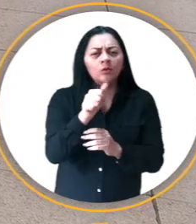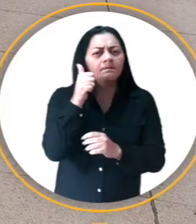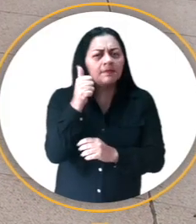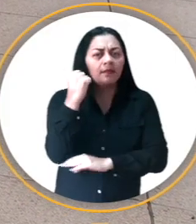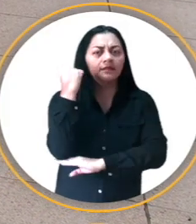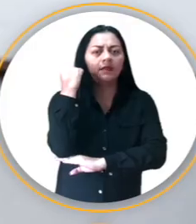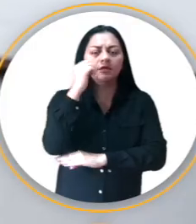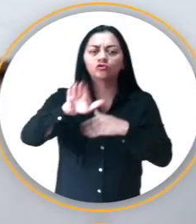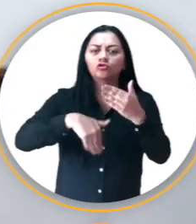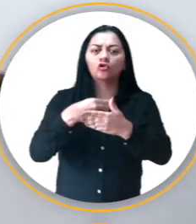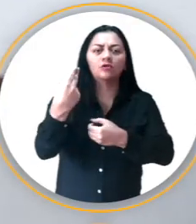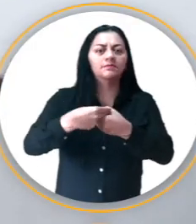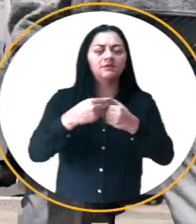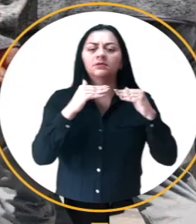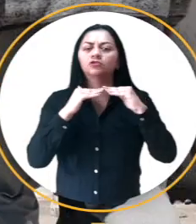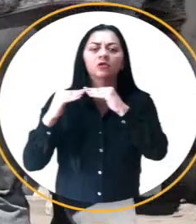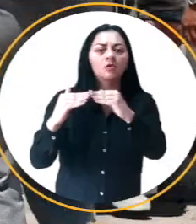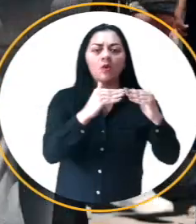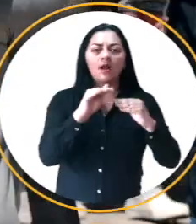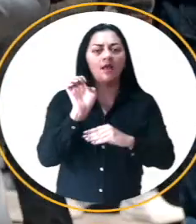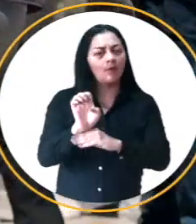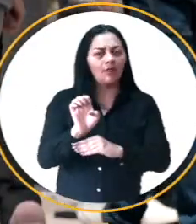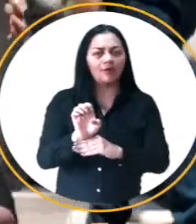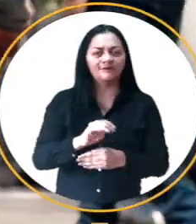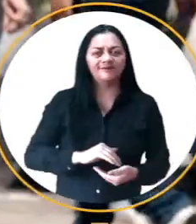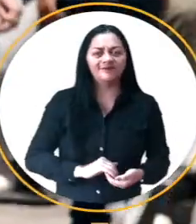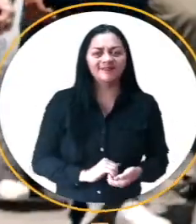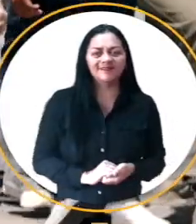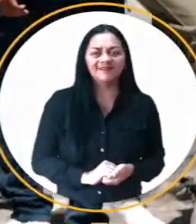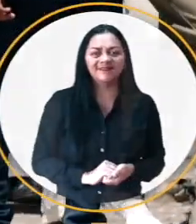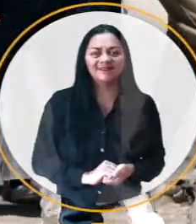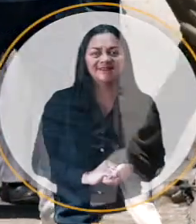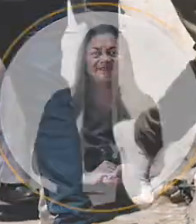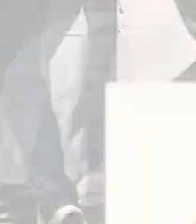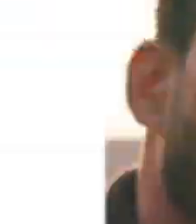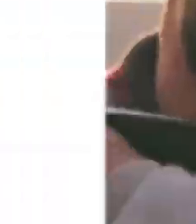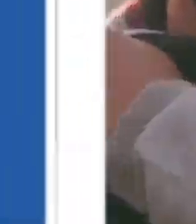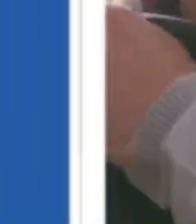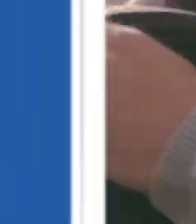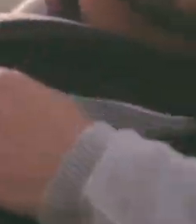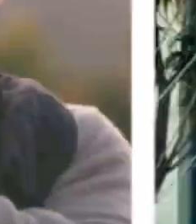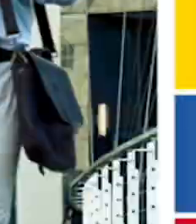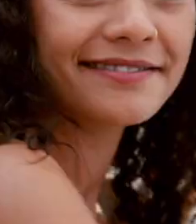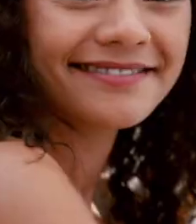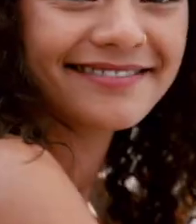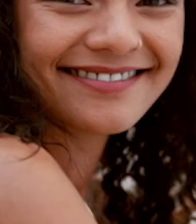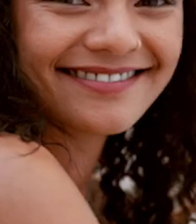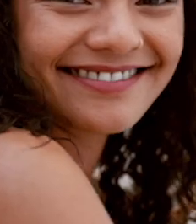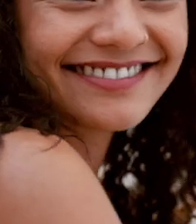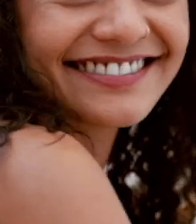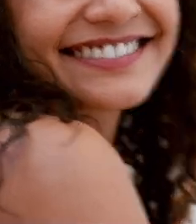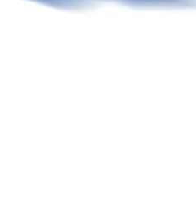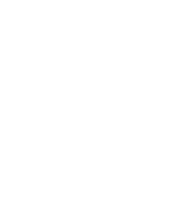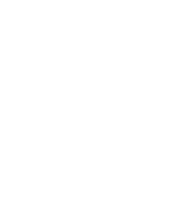garantizar el pleno ejercicio de participación de todas las ecuatorianas y ecuatorianos. El Ecuador que quieres empieza